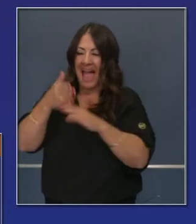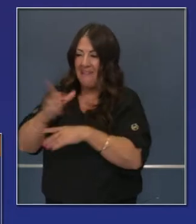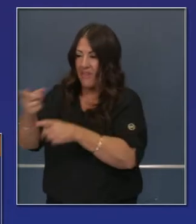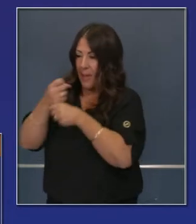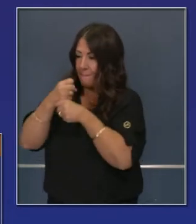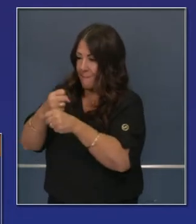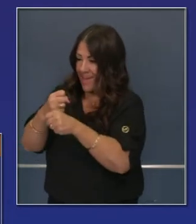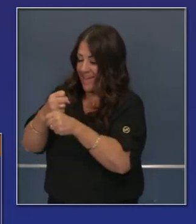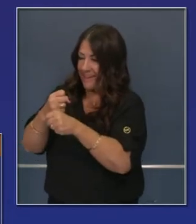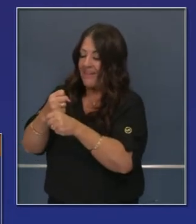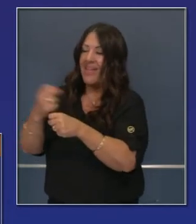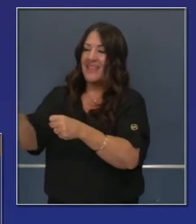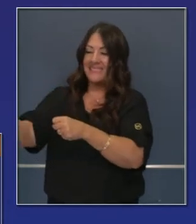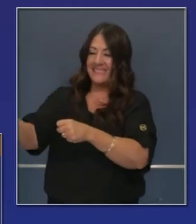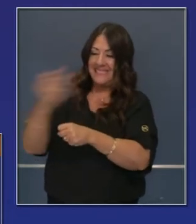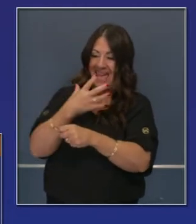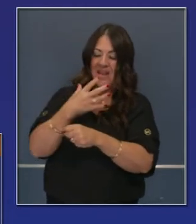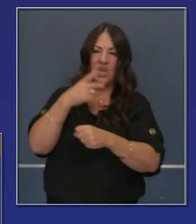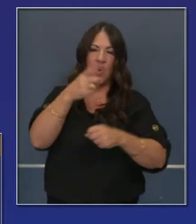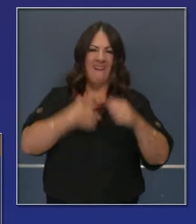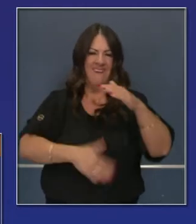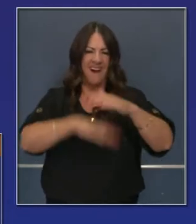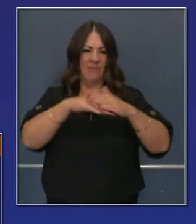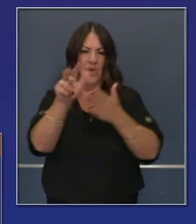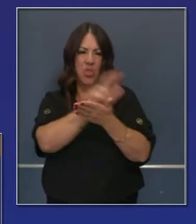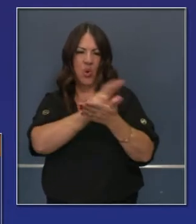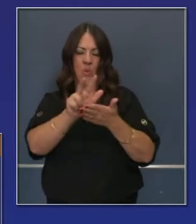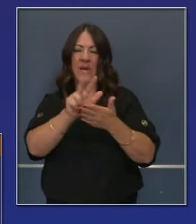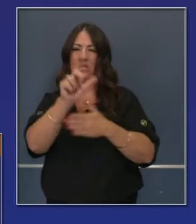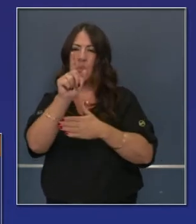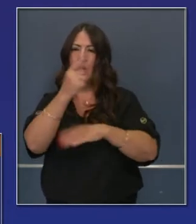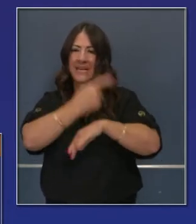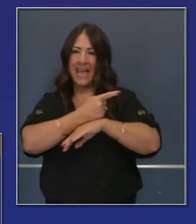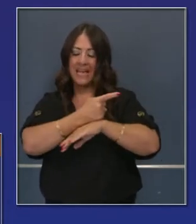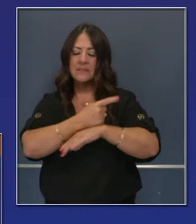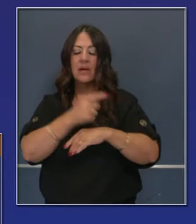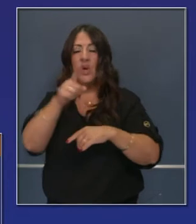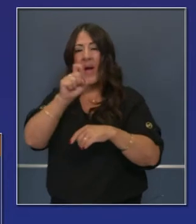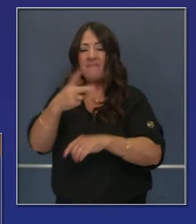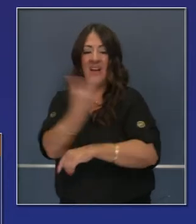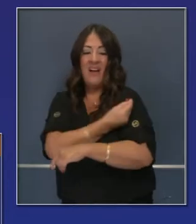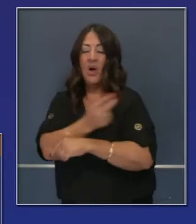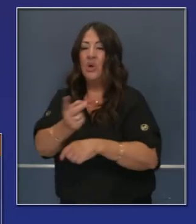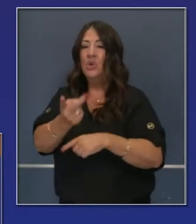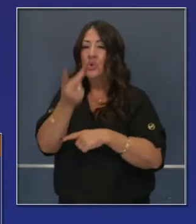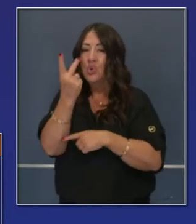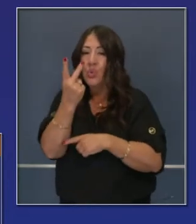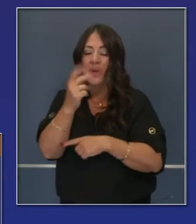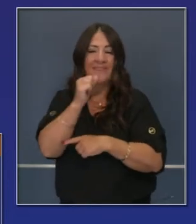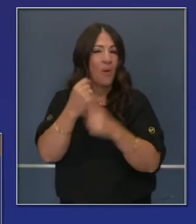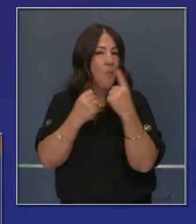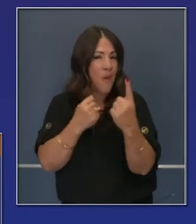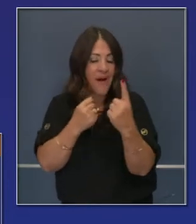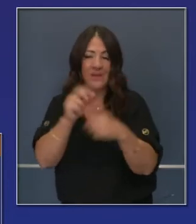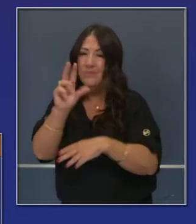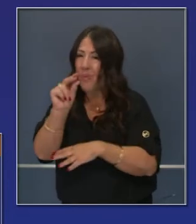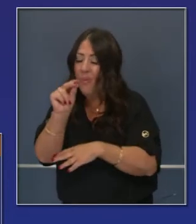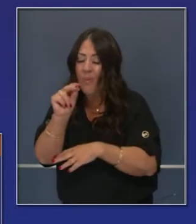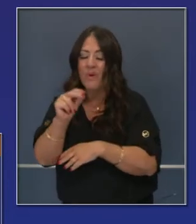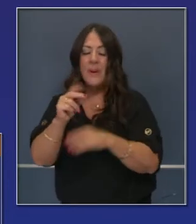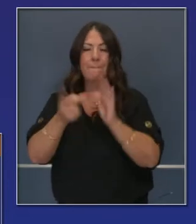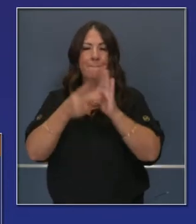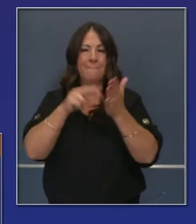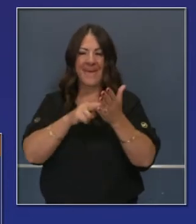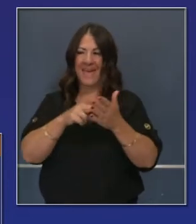vacunas debe ocurrir dentro de un periodo de 21 días, o sea que hay que tener dos inyecciones, no una. De modo que,